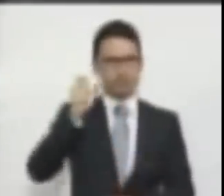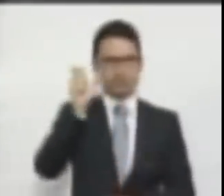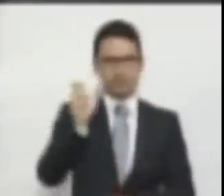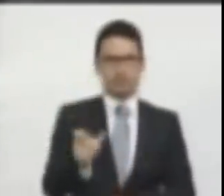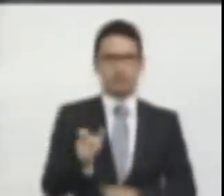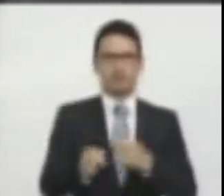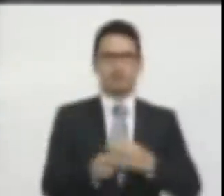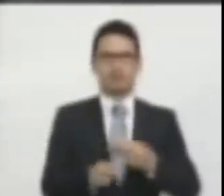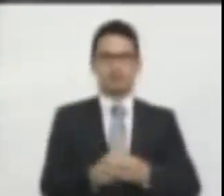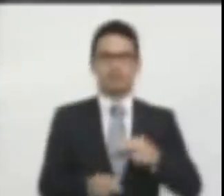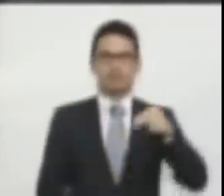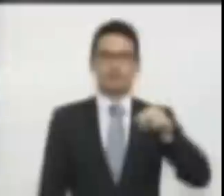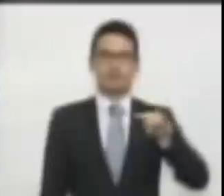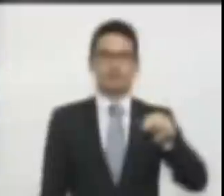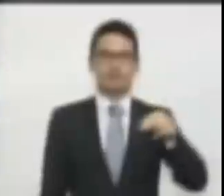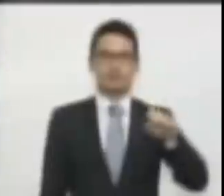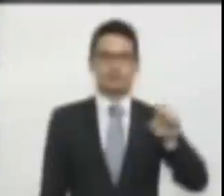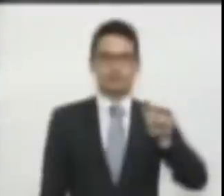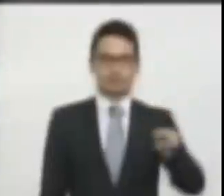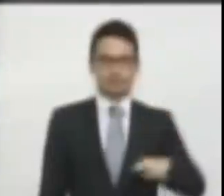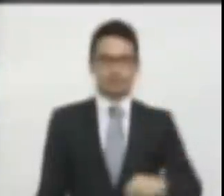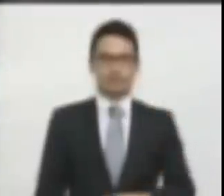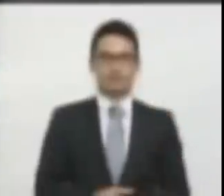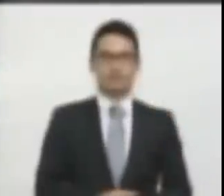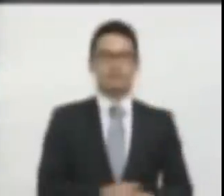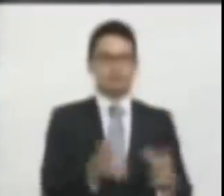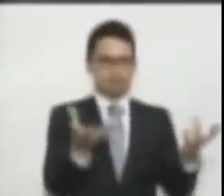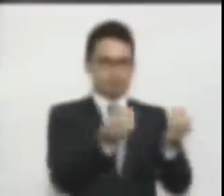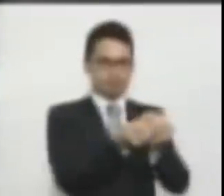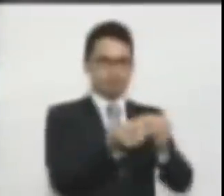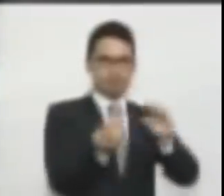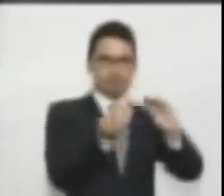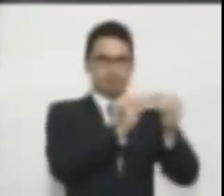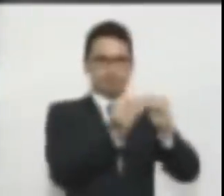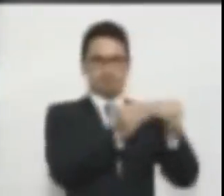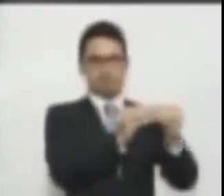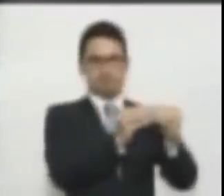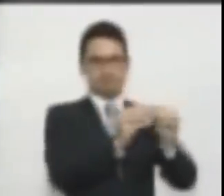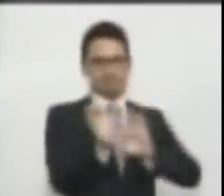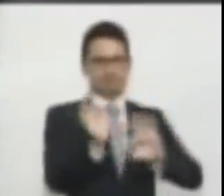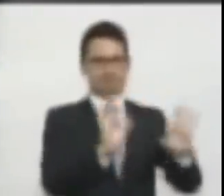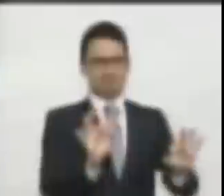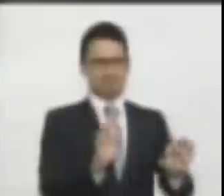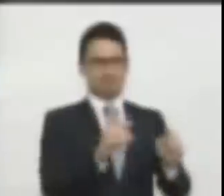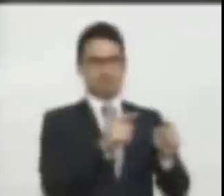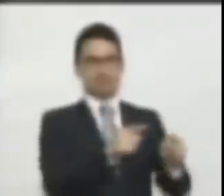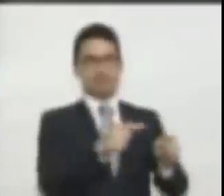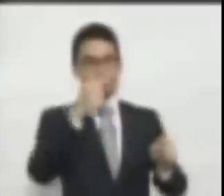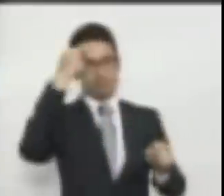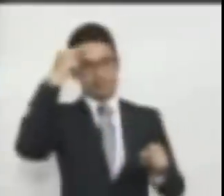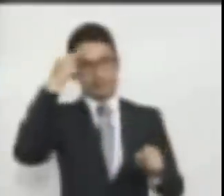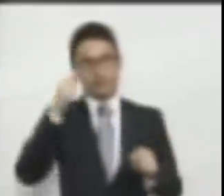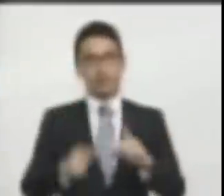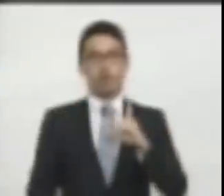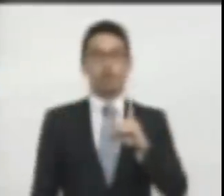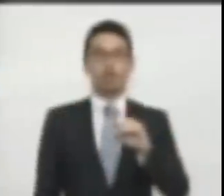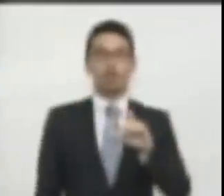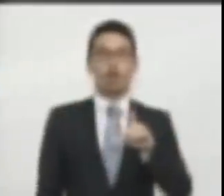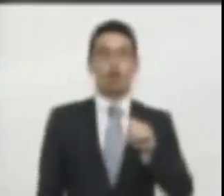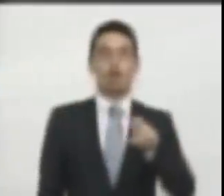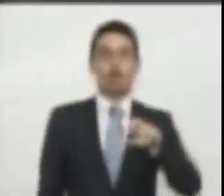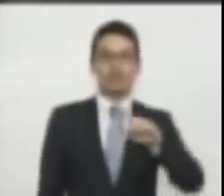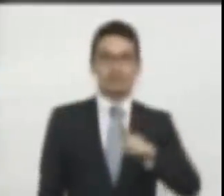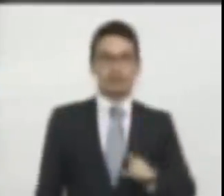Núñez. Cuando ese besatón lo organizaron ahí, yo supongo que doña Dolores Gallego, en su